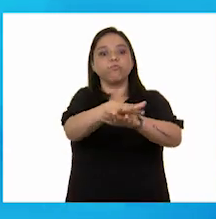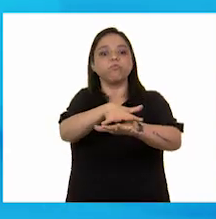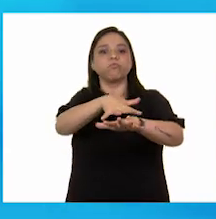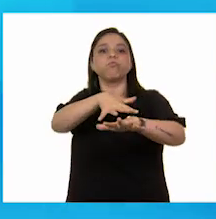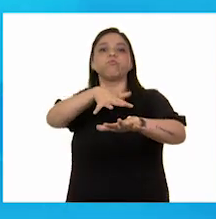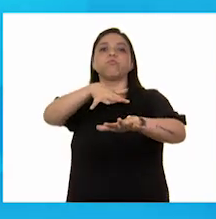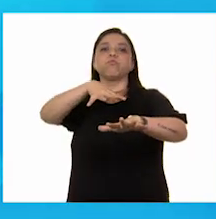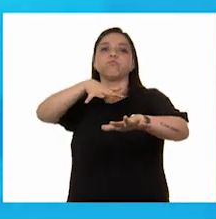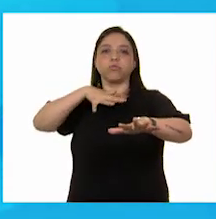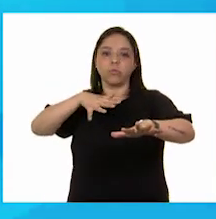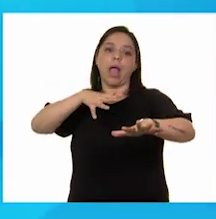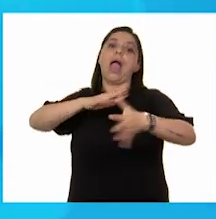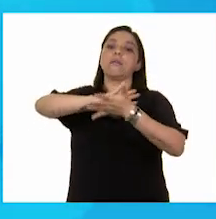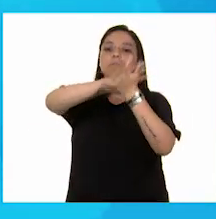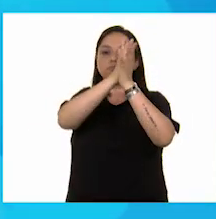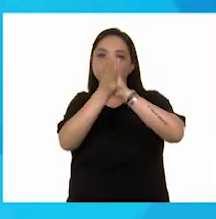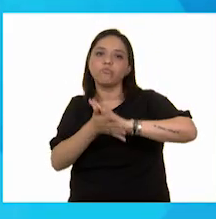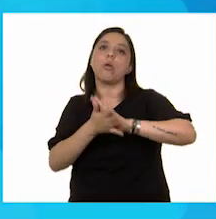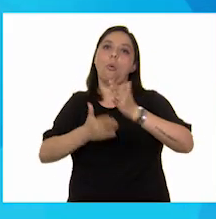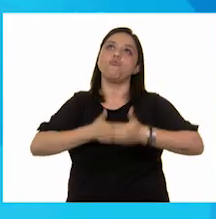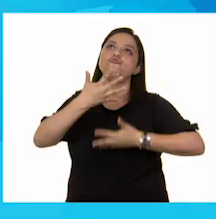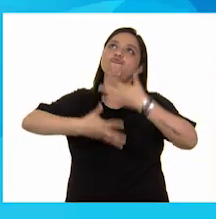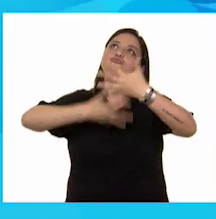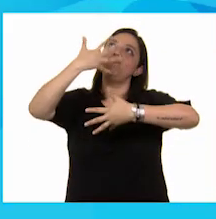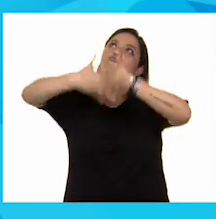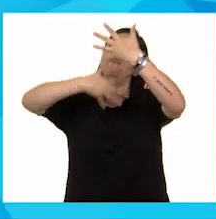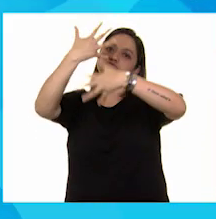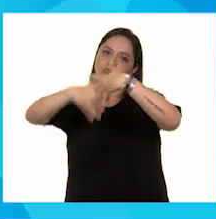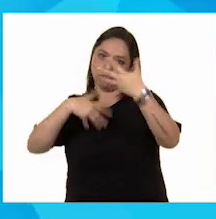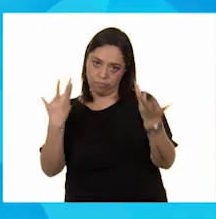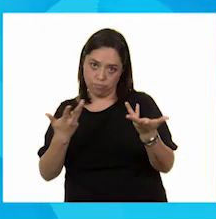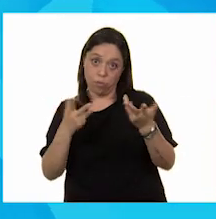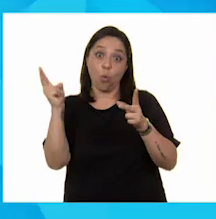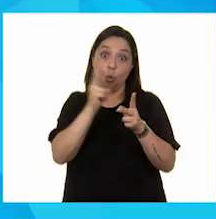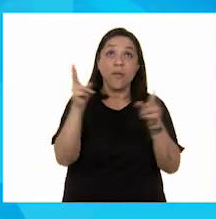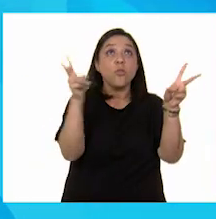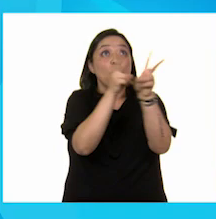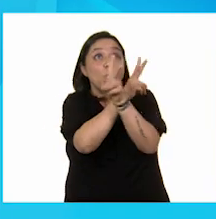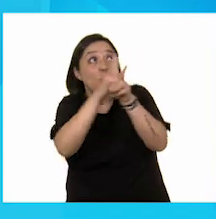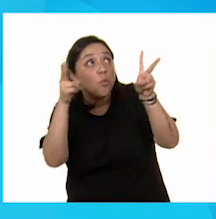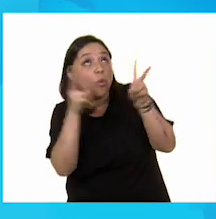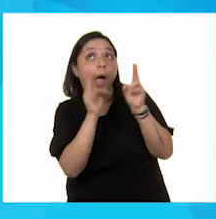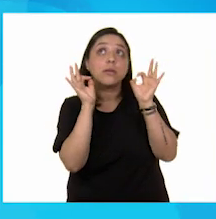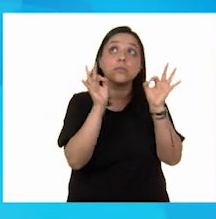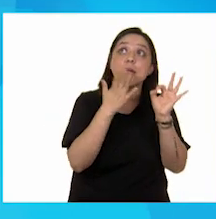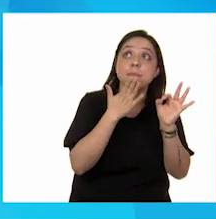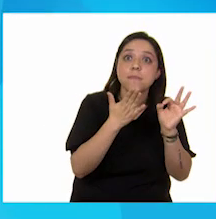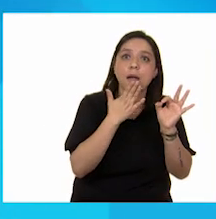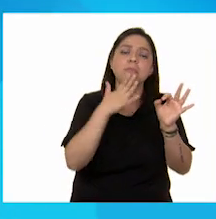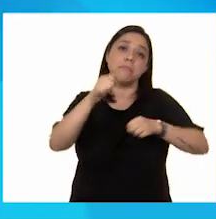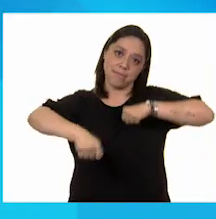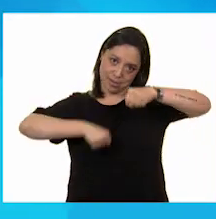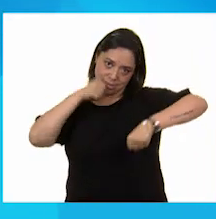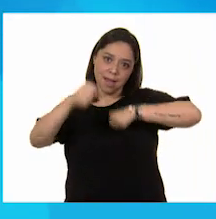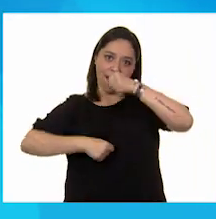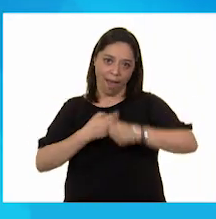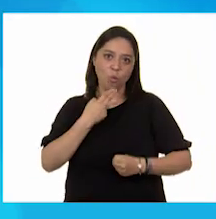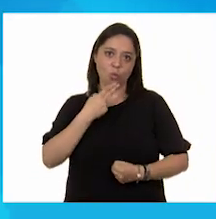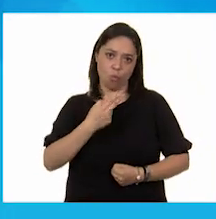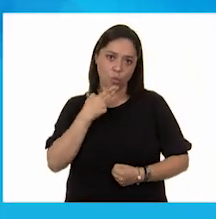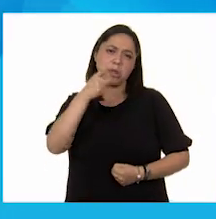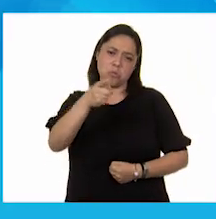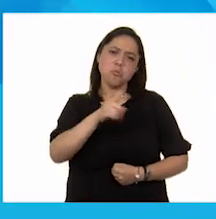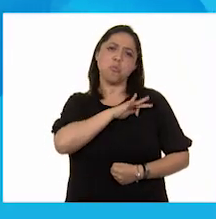las emisiones de contaminantes. Siempre y cuando la calidad del aire sea buena, utiliza tu bicicleta. Así lograrás